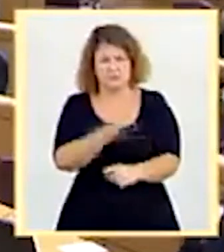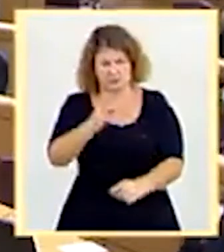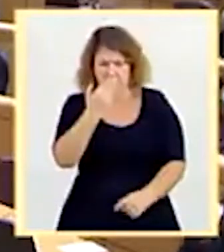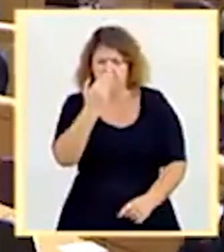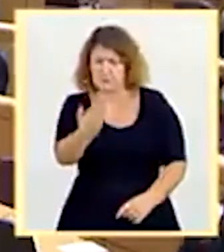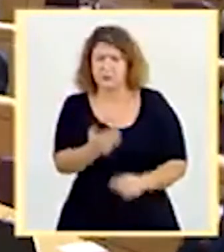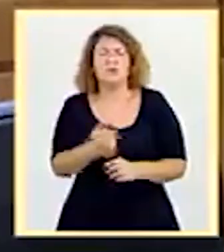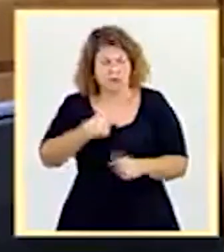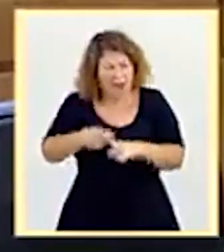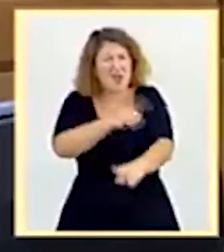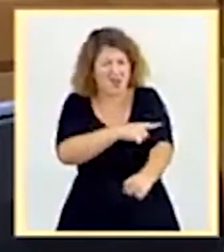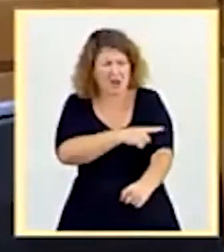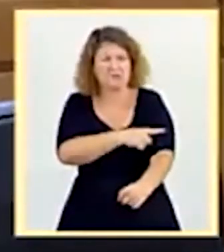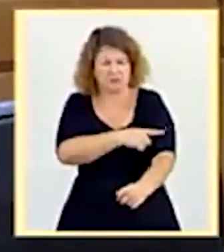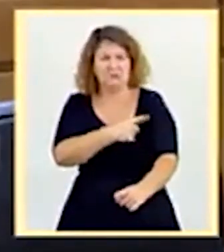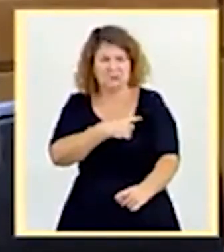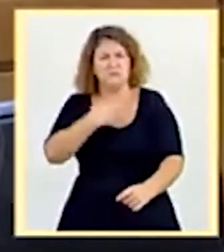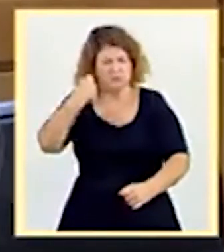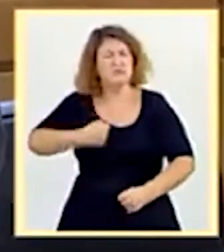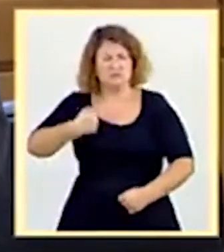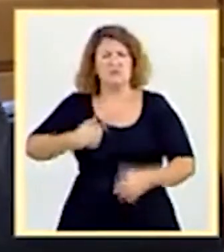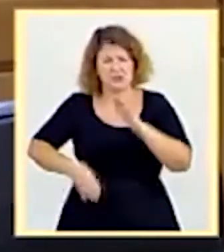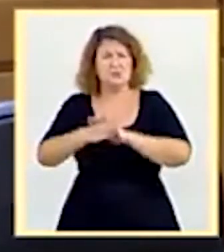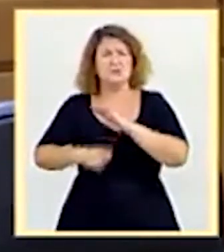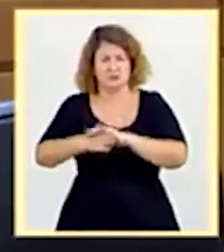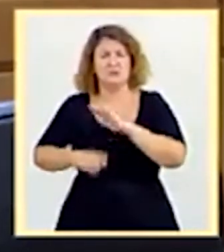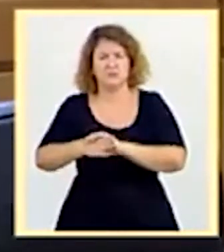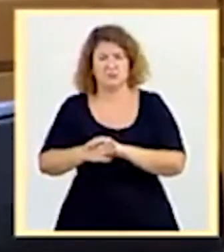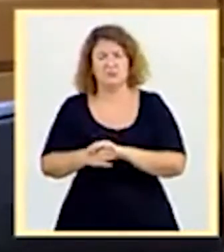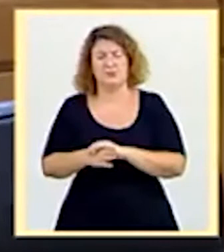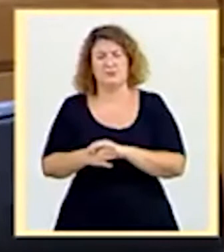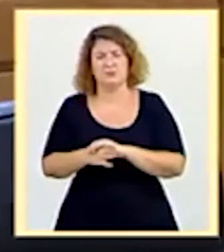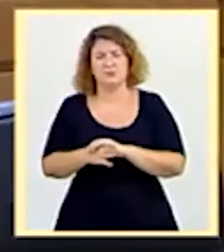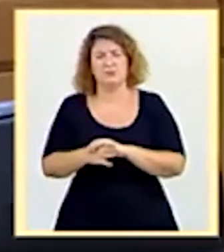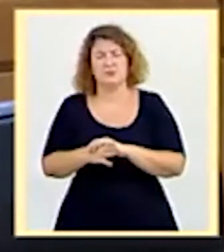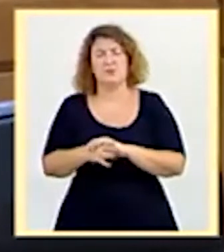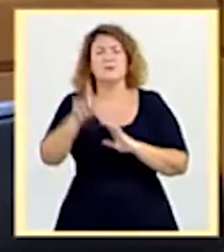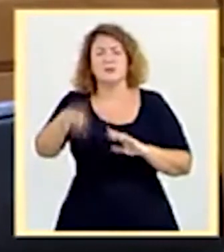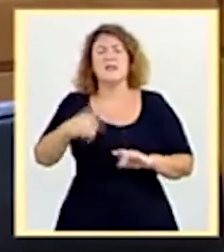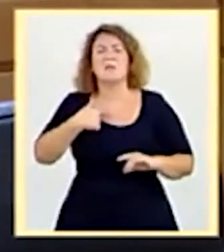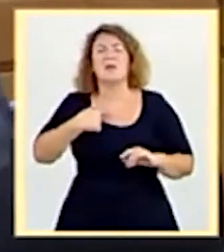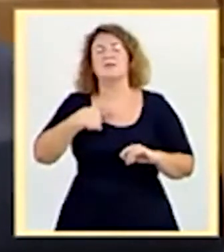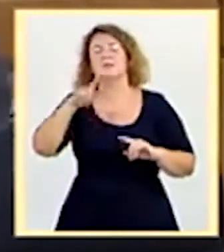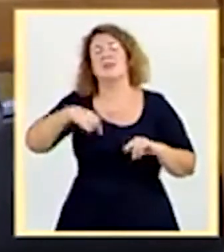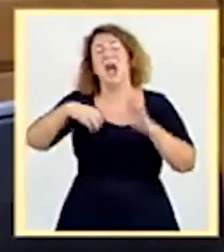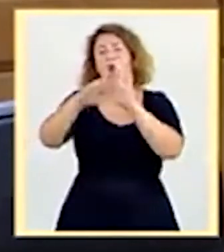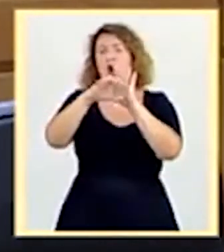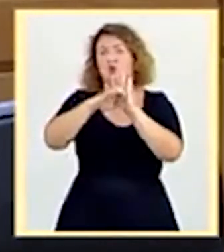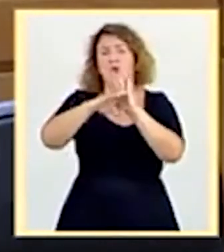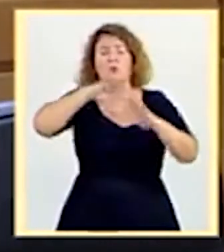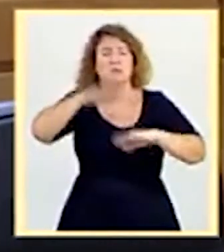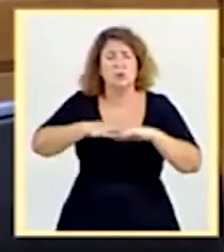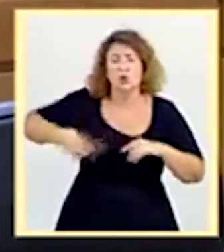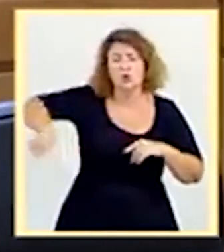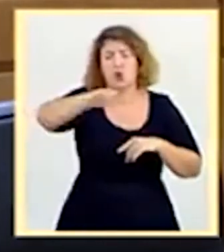en la defensa del marco institucional que todos los españoles